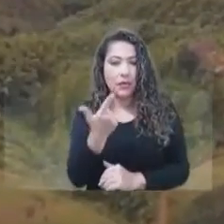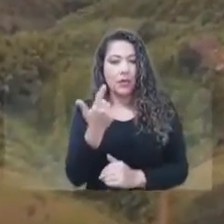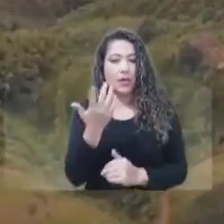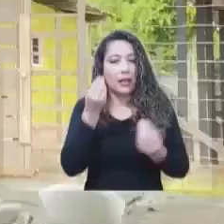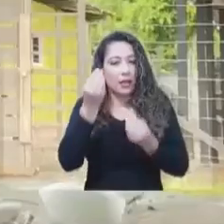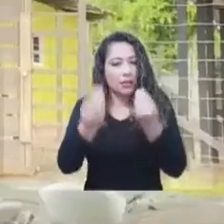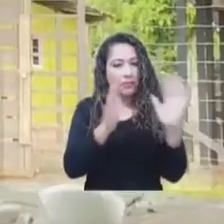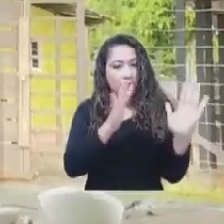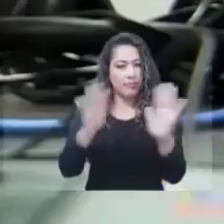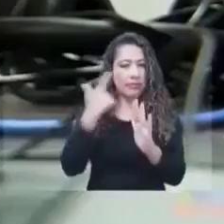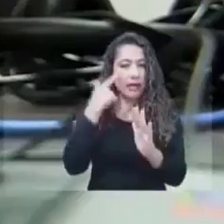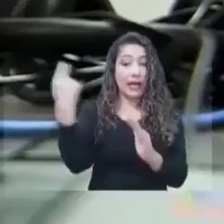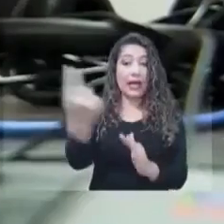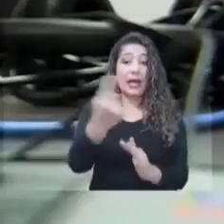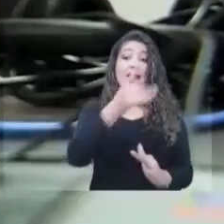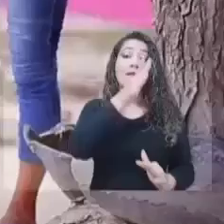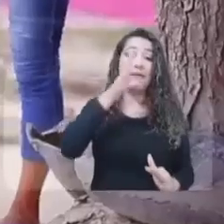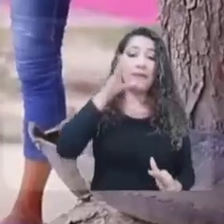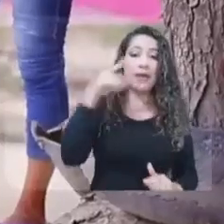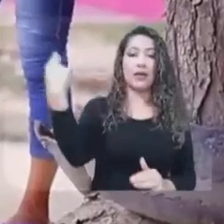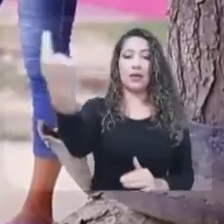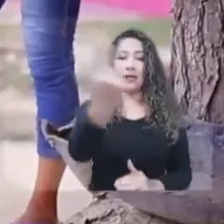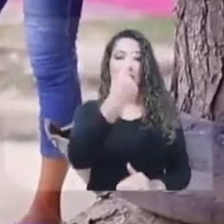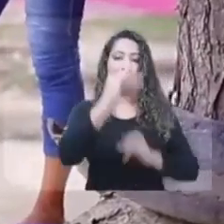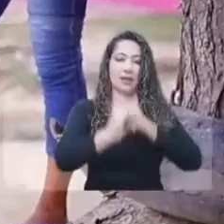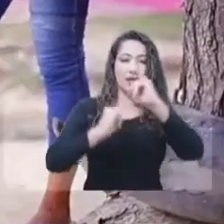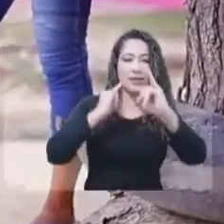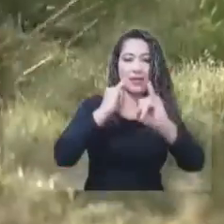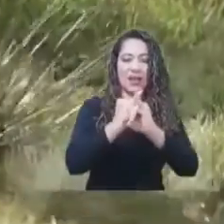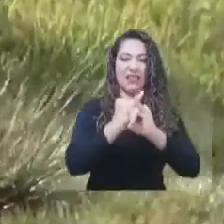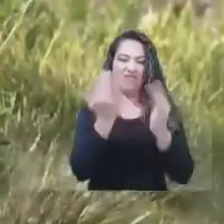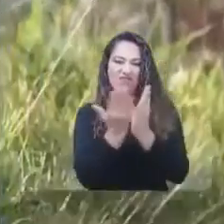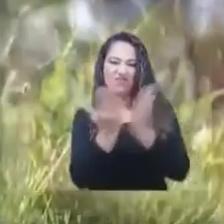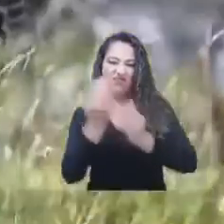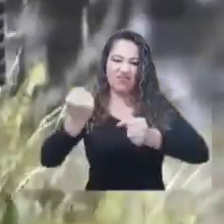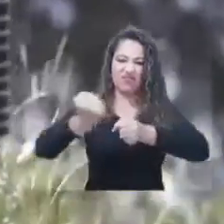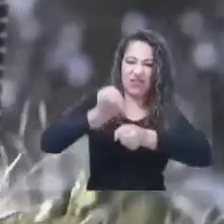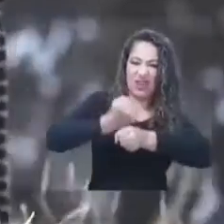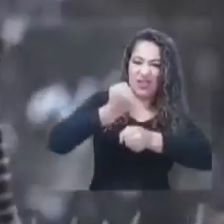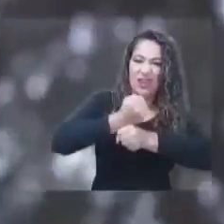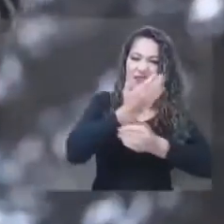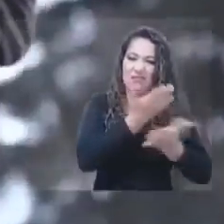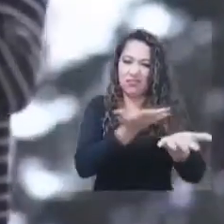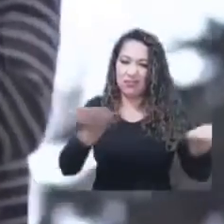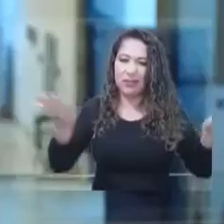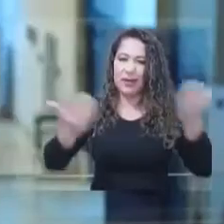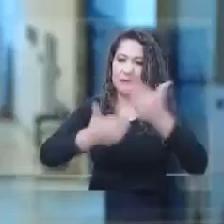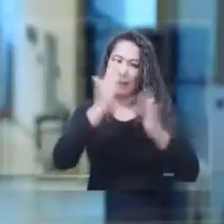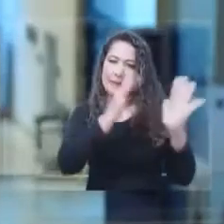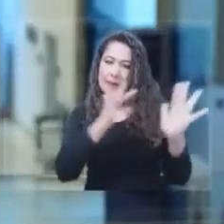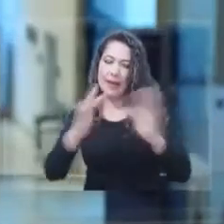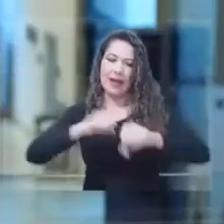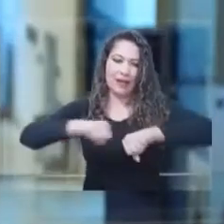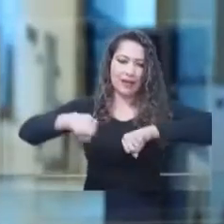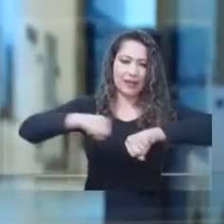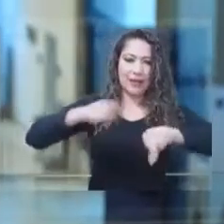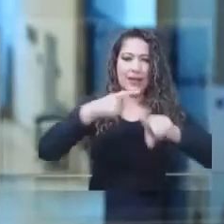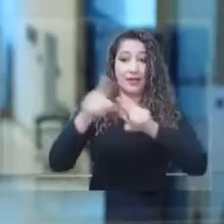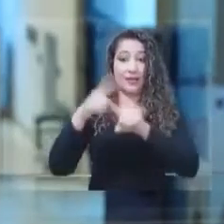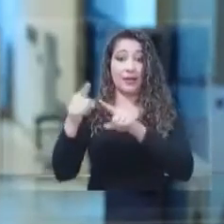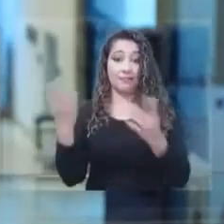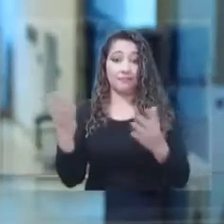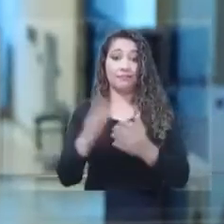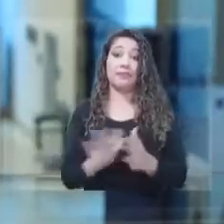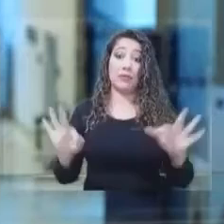aprovechar internet para estudiar, trabajar, emprender, entre otras actividades. Como parte de la hoja de ruta trazada por este